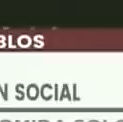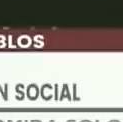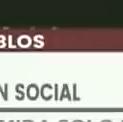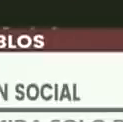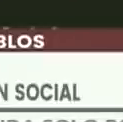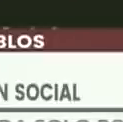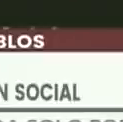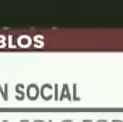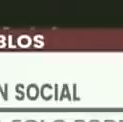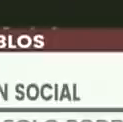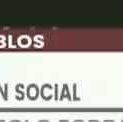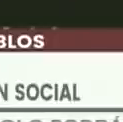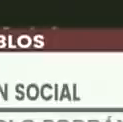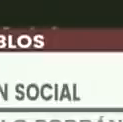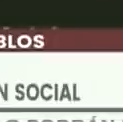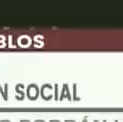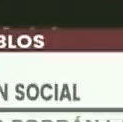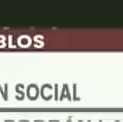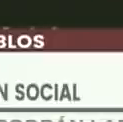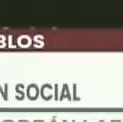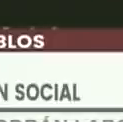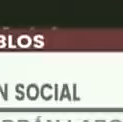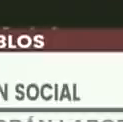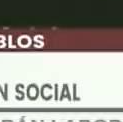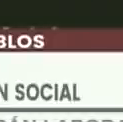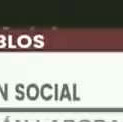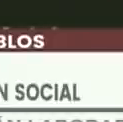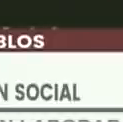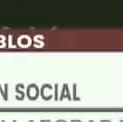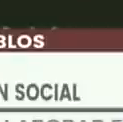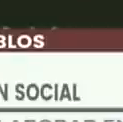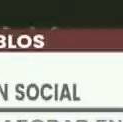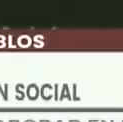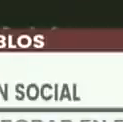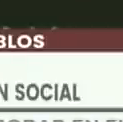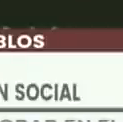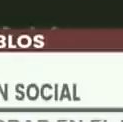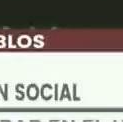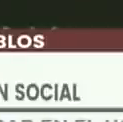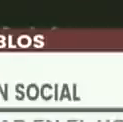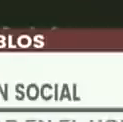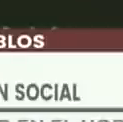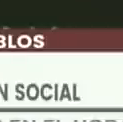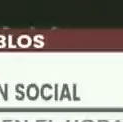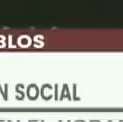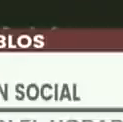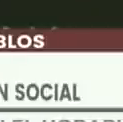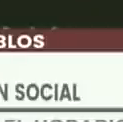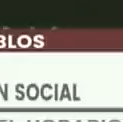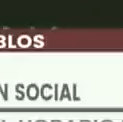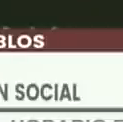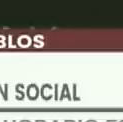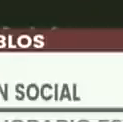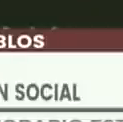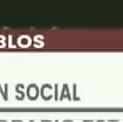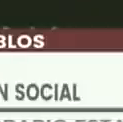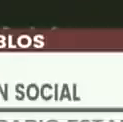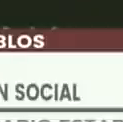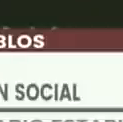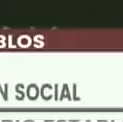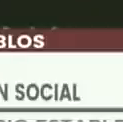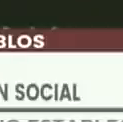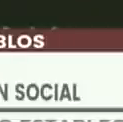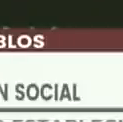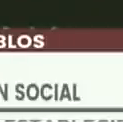escritores, historiadores e historiadoras del mundo entero. 148